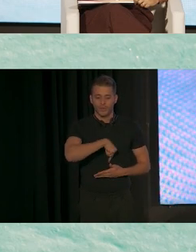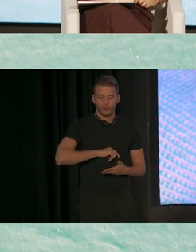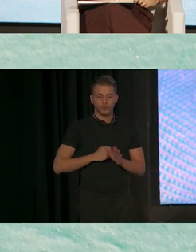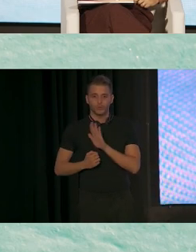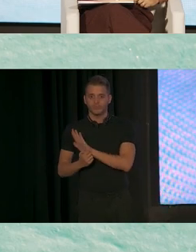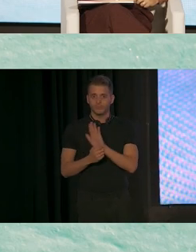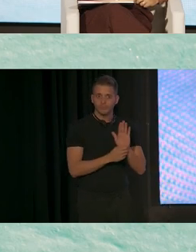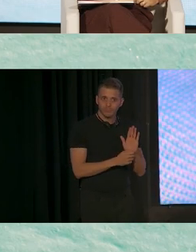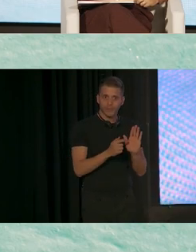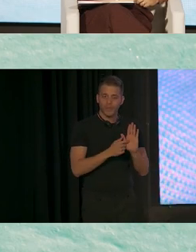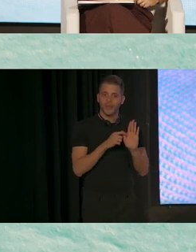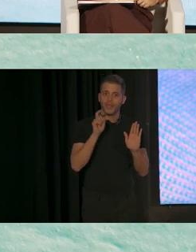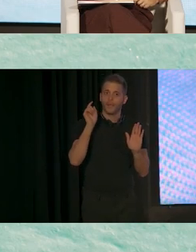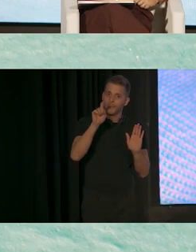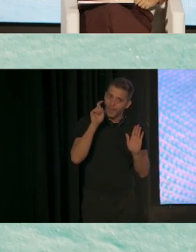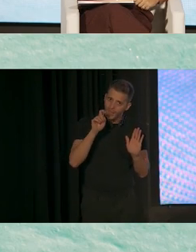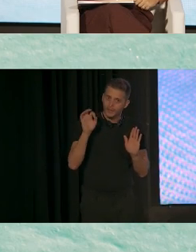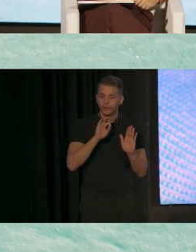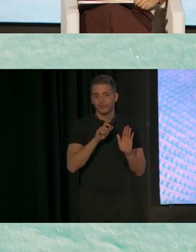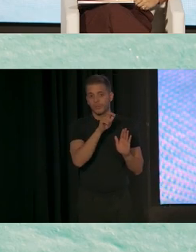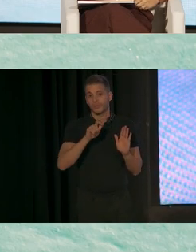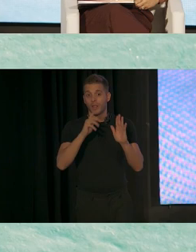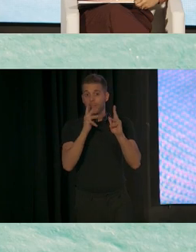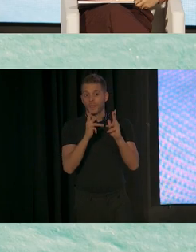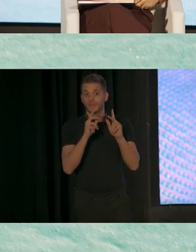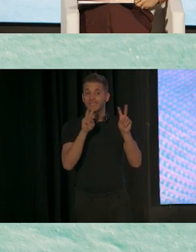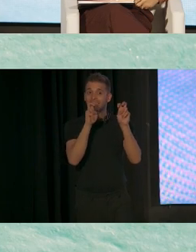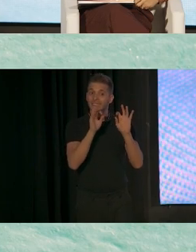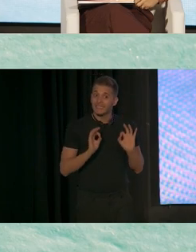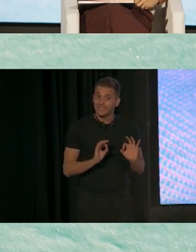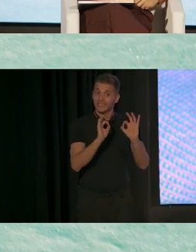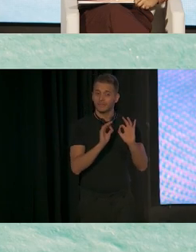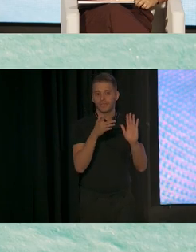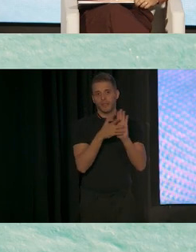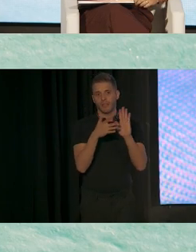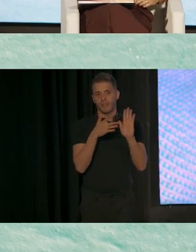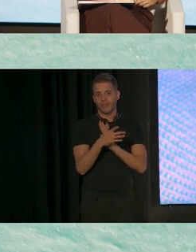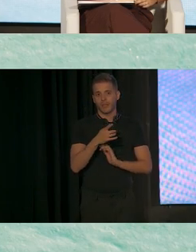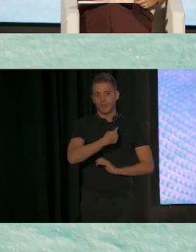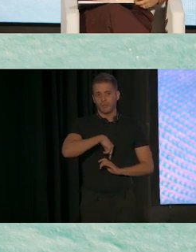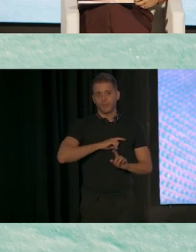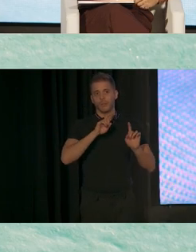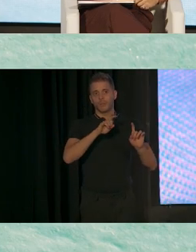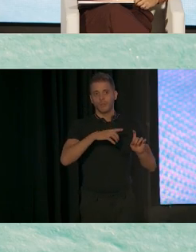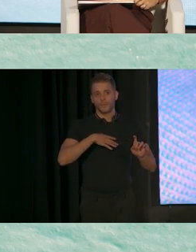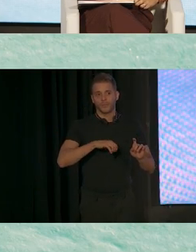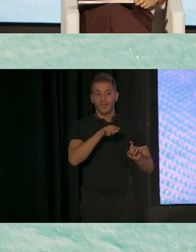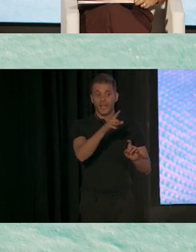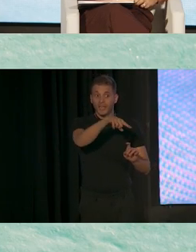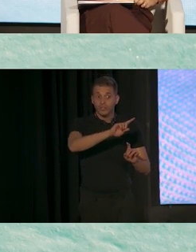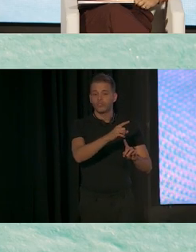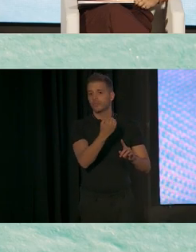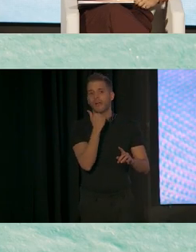a maestros y administradores sobre temas especiales y los que sus escuelas pueden